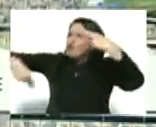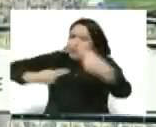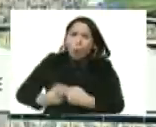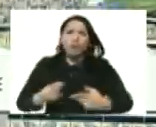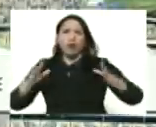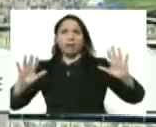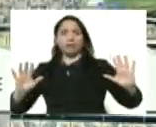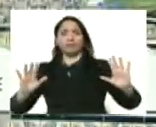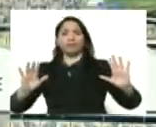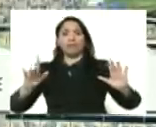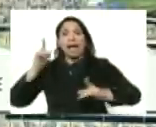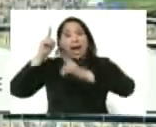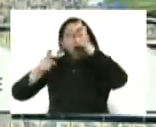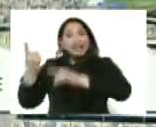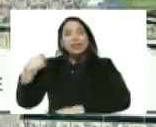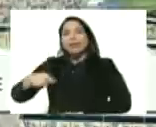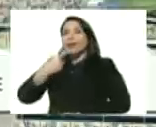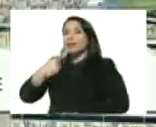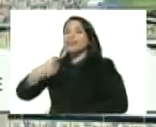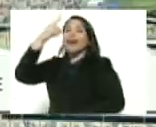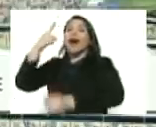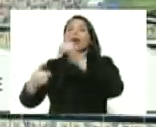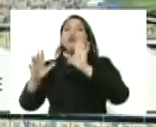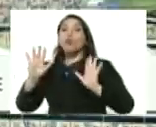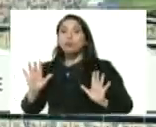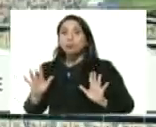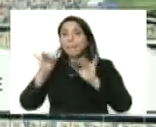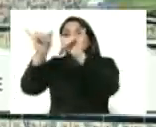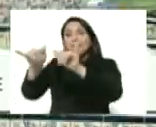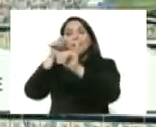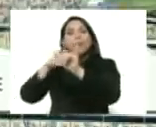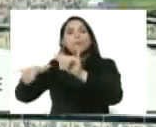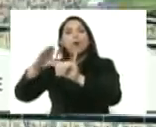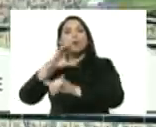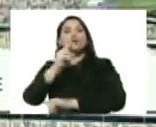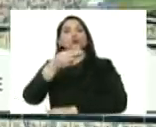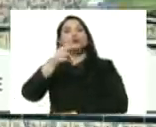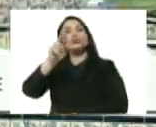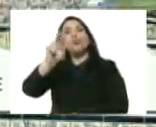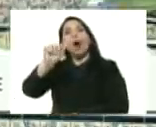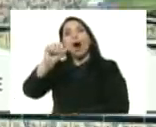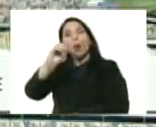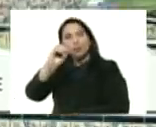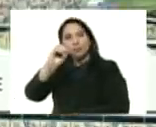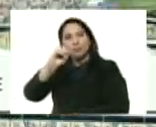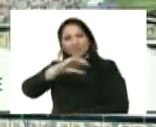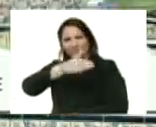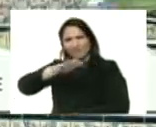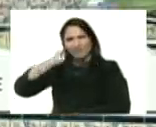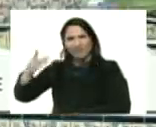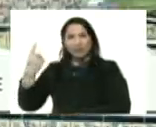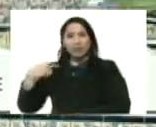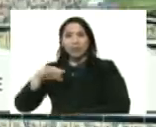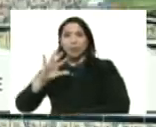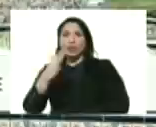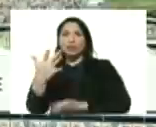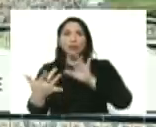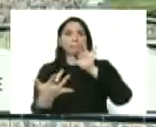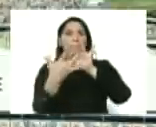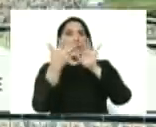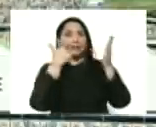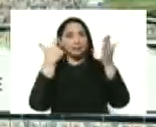y si alguien tiene que decir algo es el pueblo de Chuao y tenemos el quinto pase de hoy